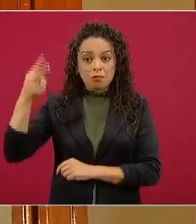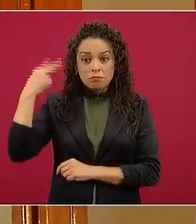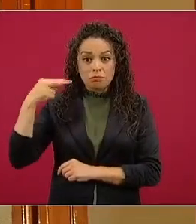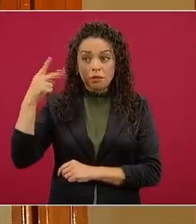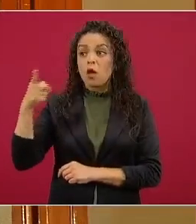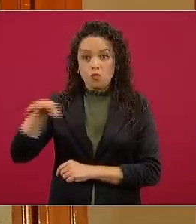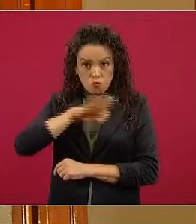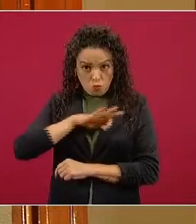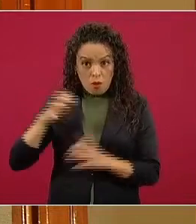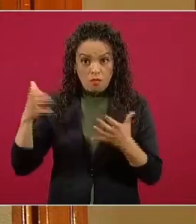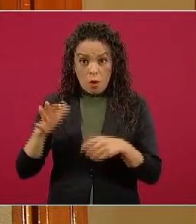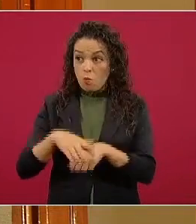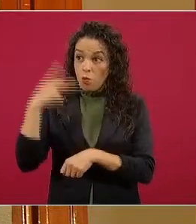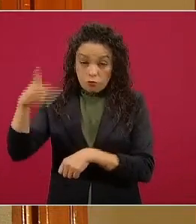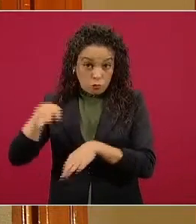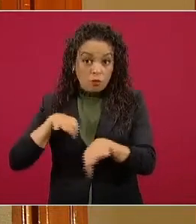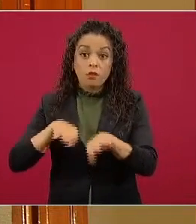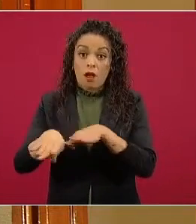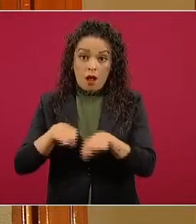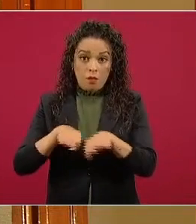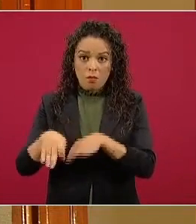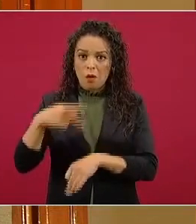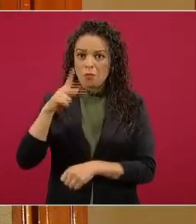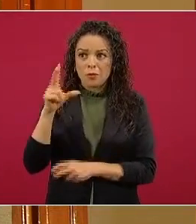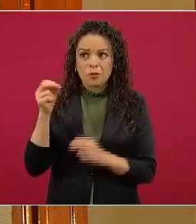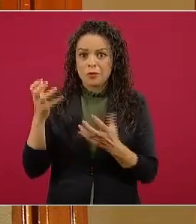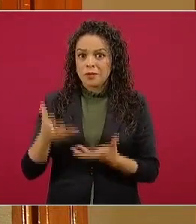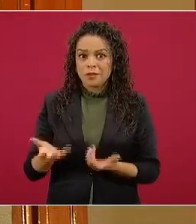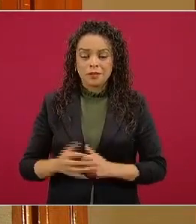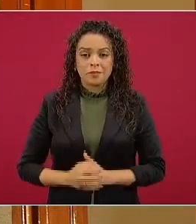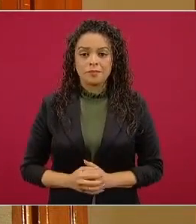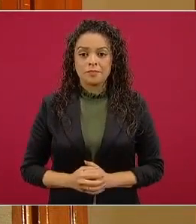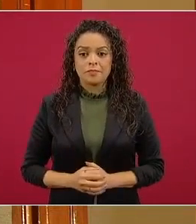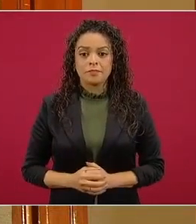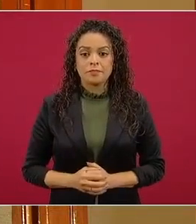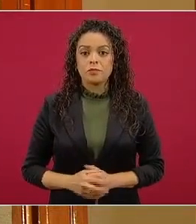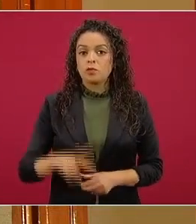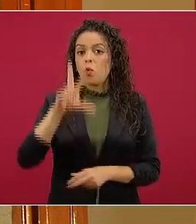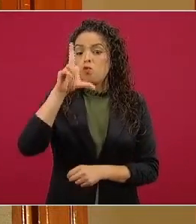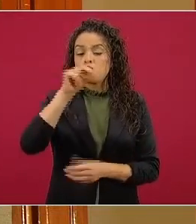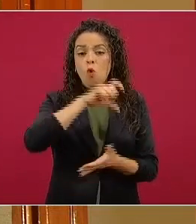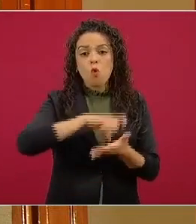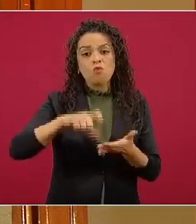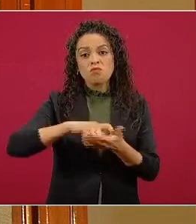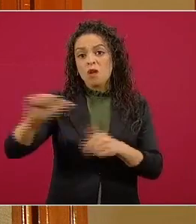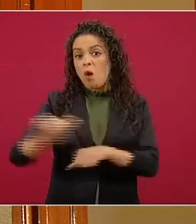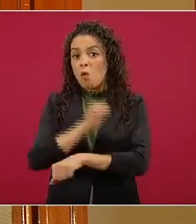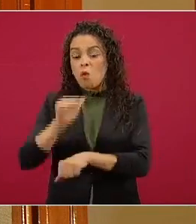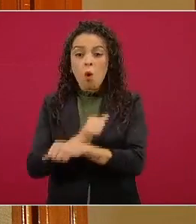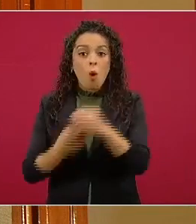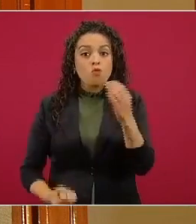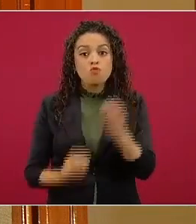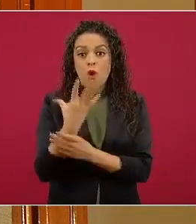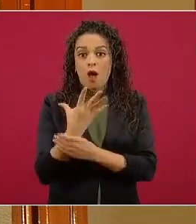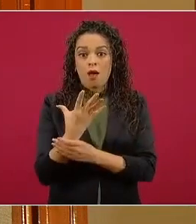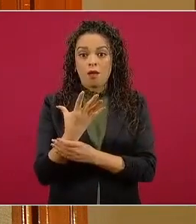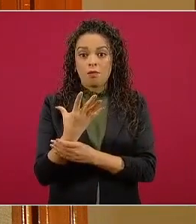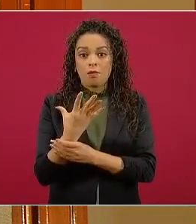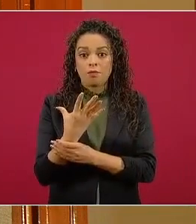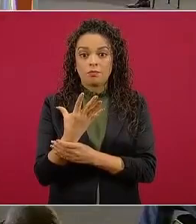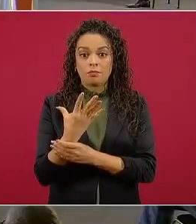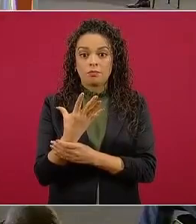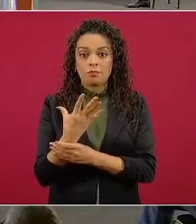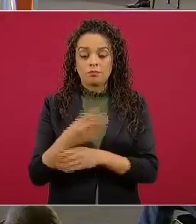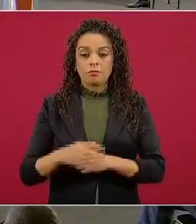su trabajo. No se comprarán vehículos nuevos. Cumplido. Yo las camionetas que